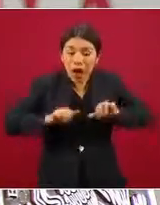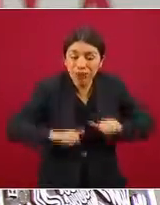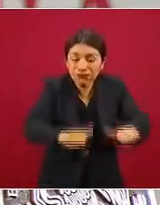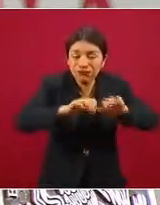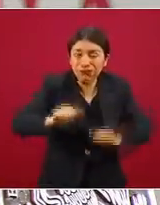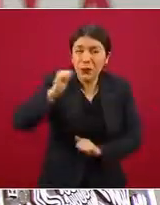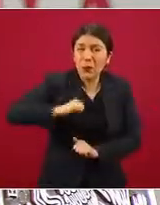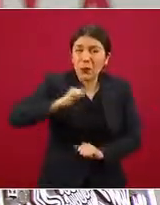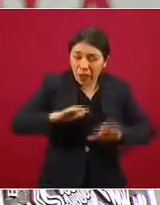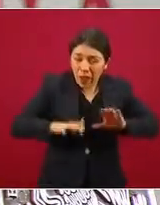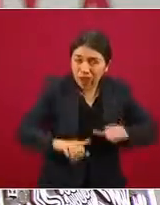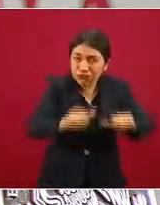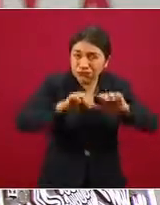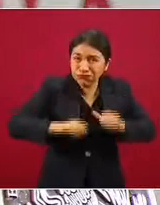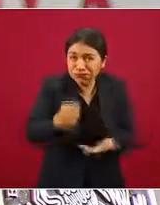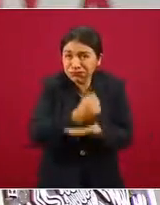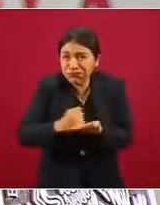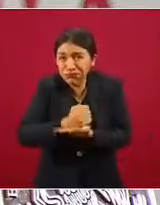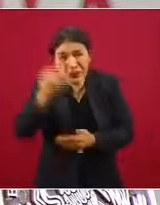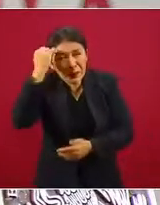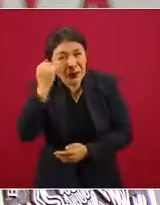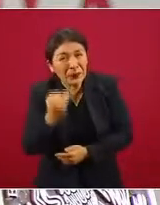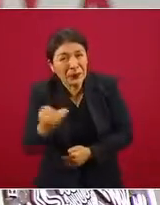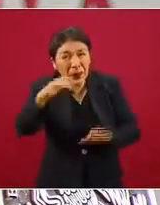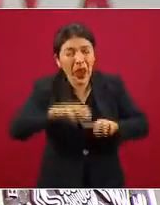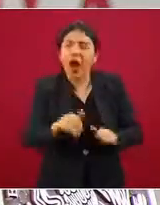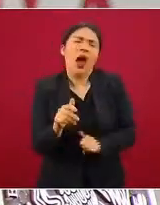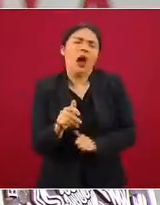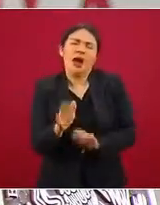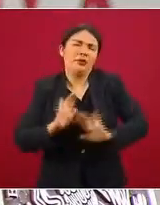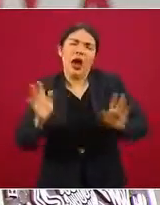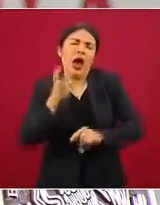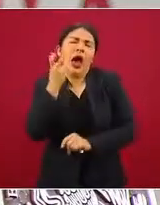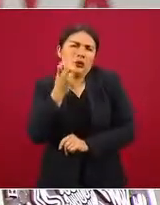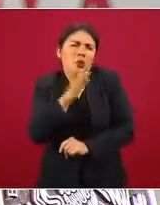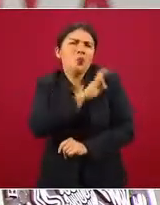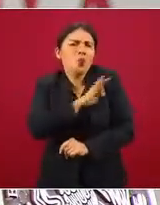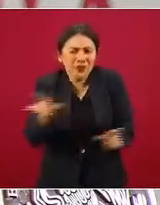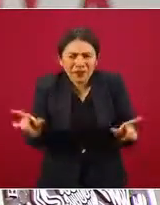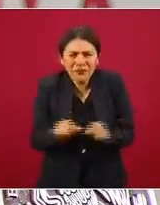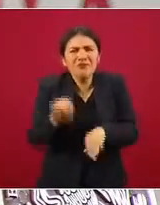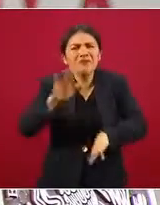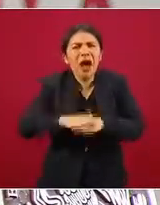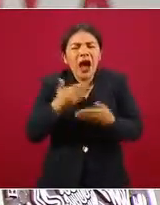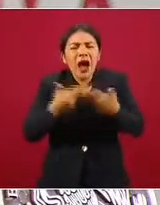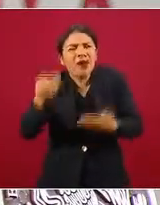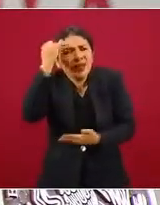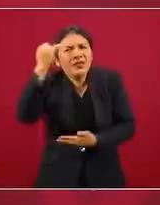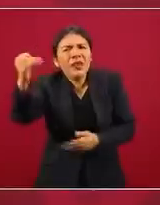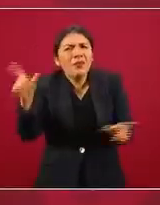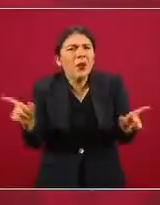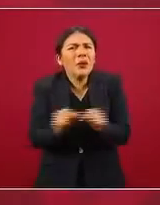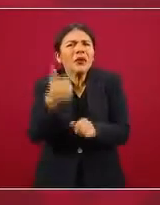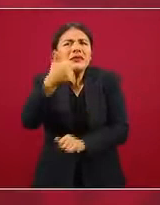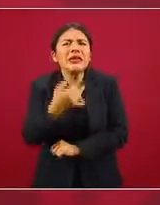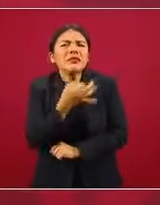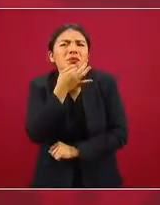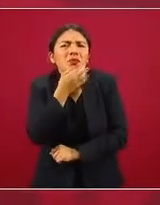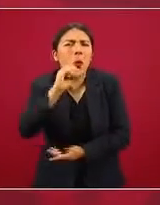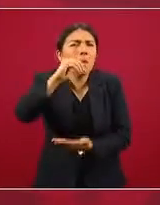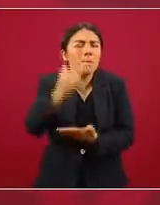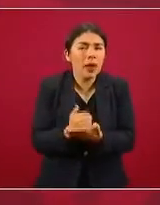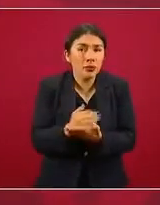y que nos echemos unas pacholas durante hora y media. Eso se puede hacer hoy en día en seis minutos o menos.